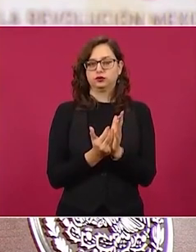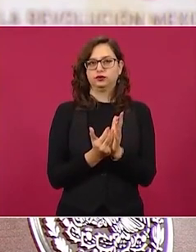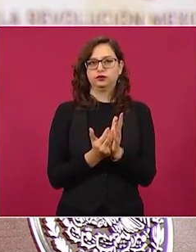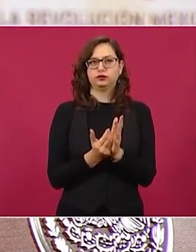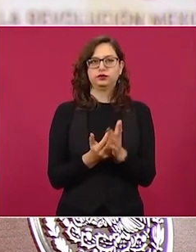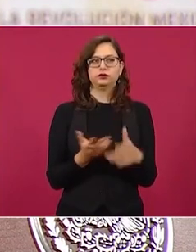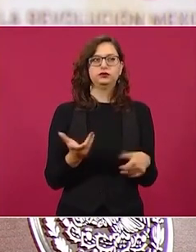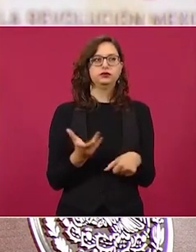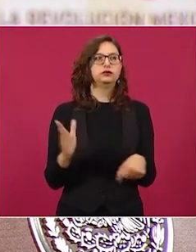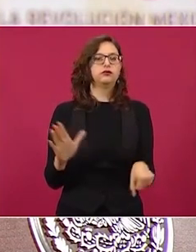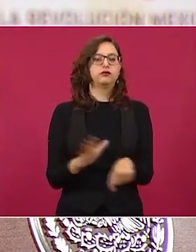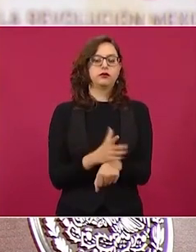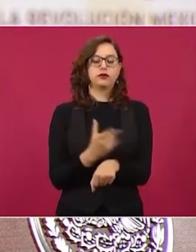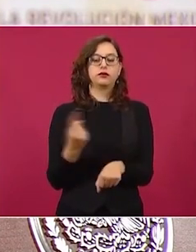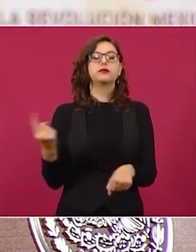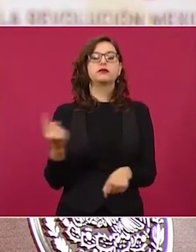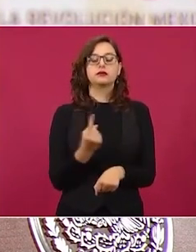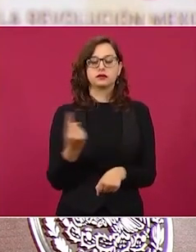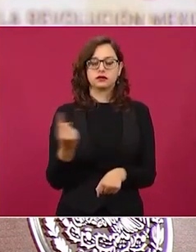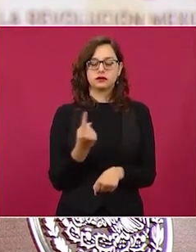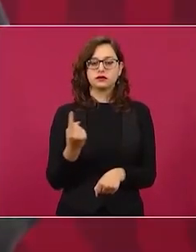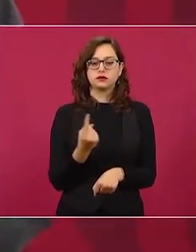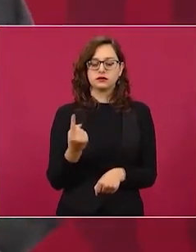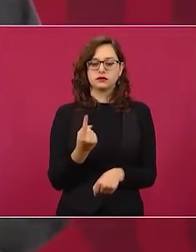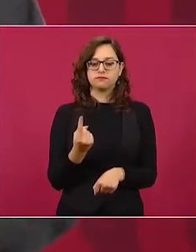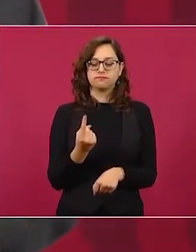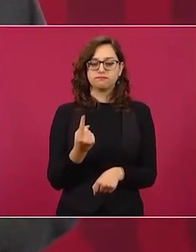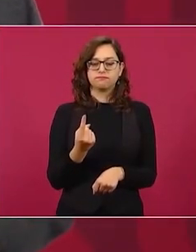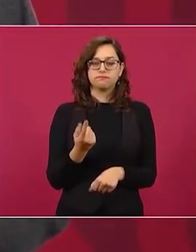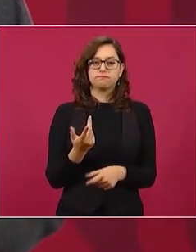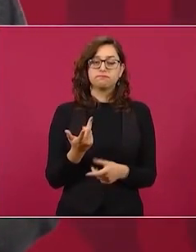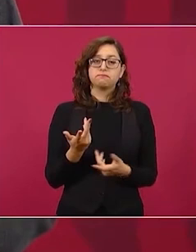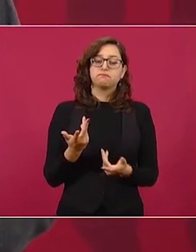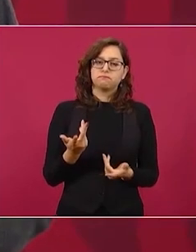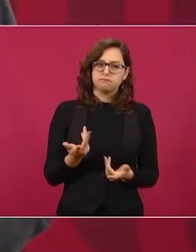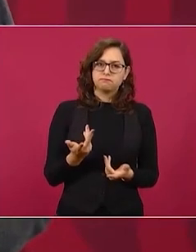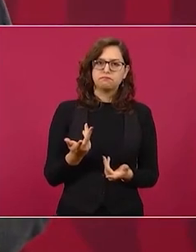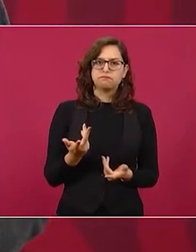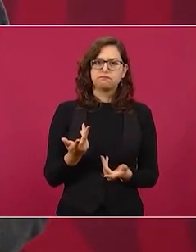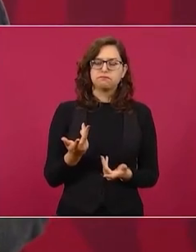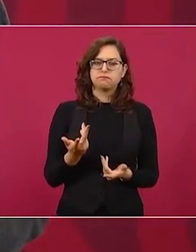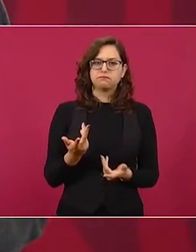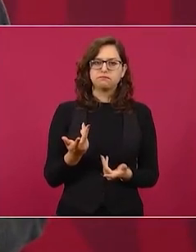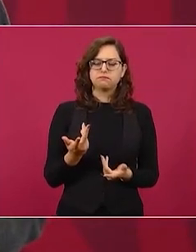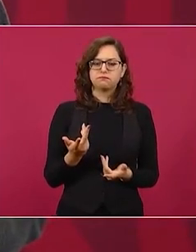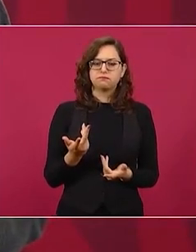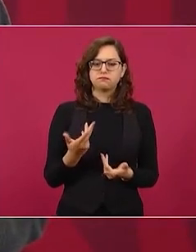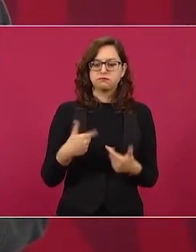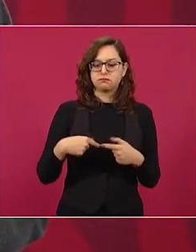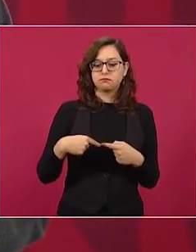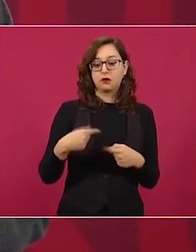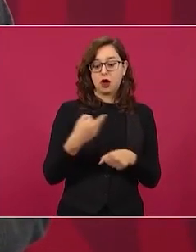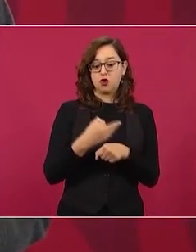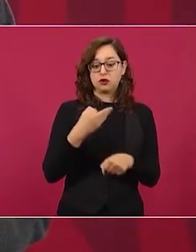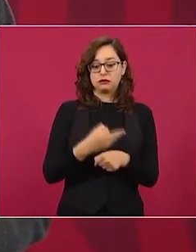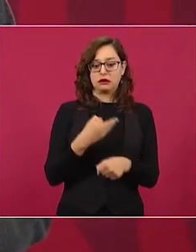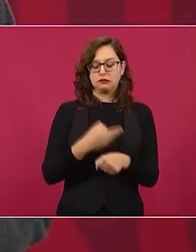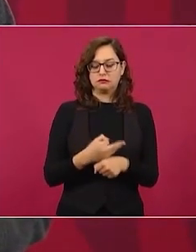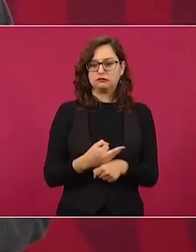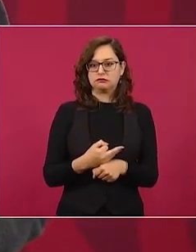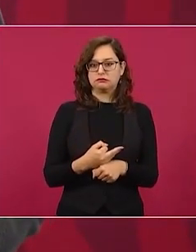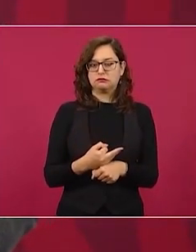esta nueva ola de